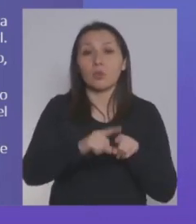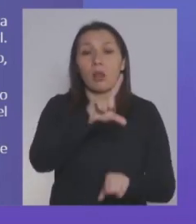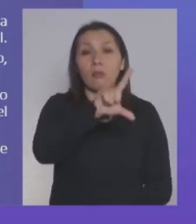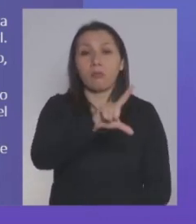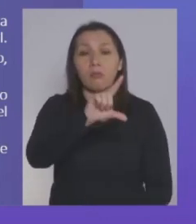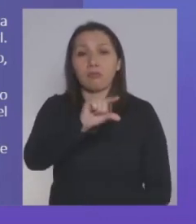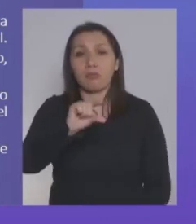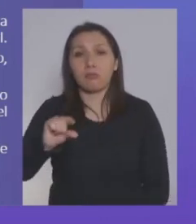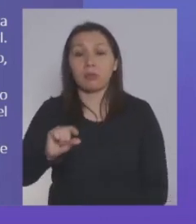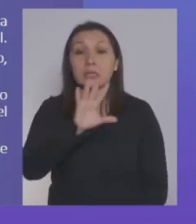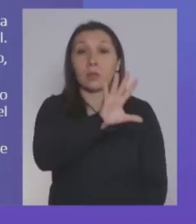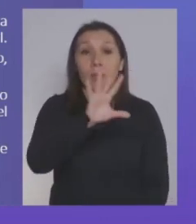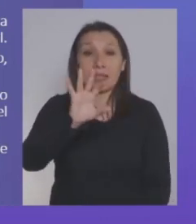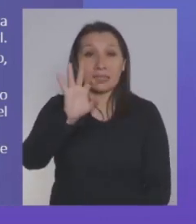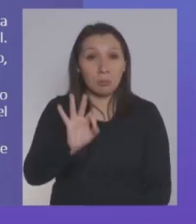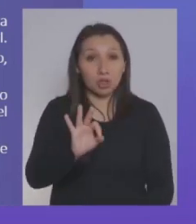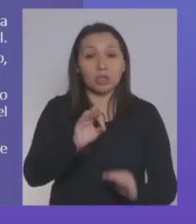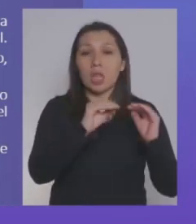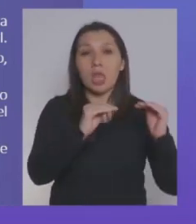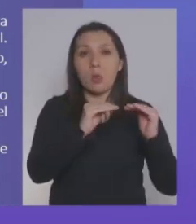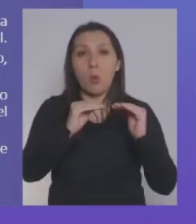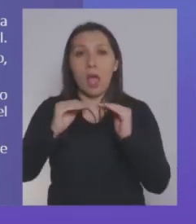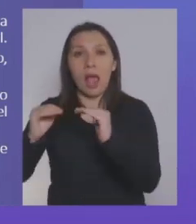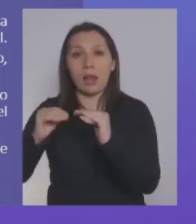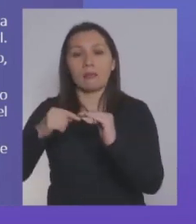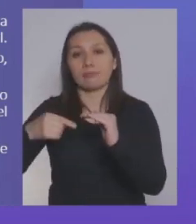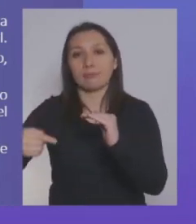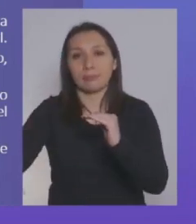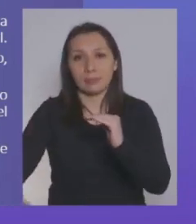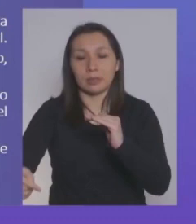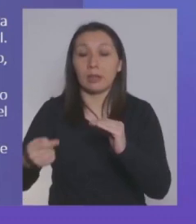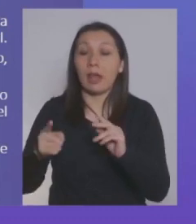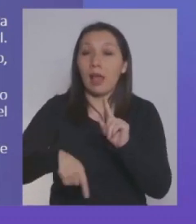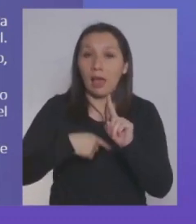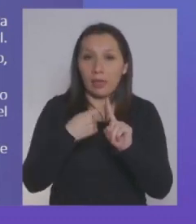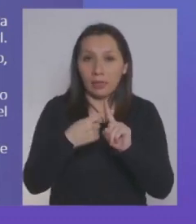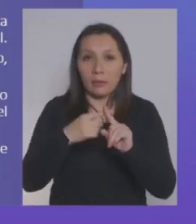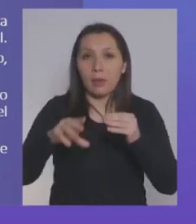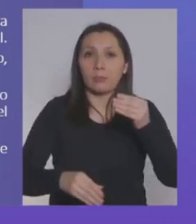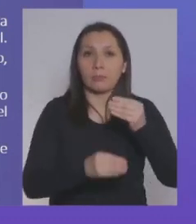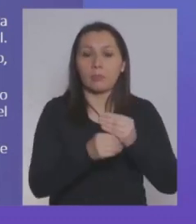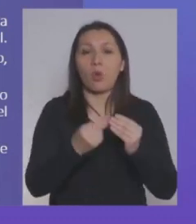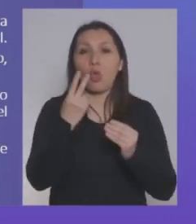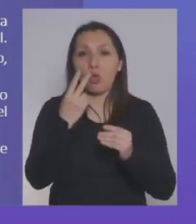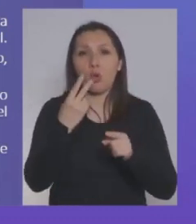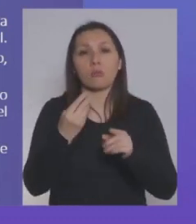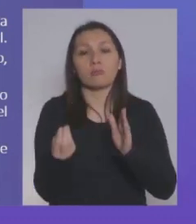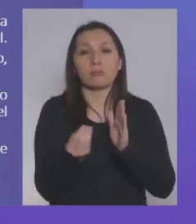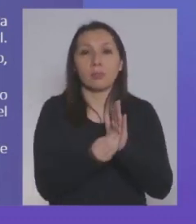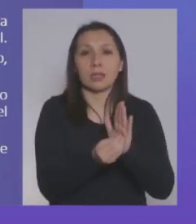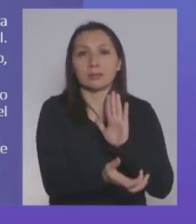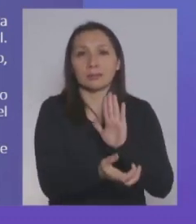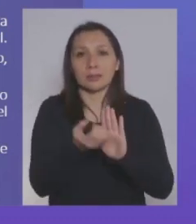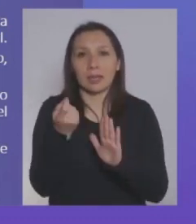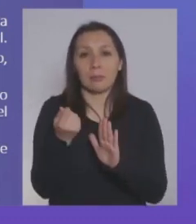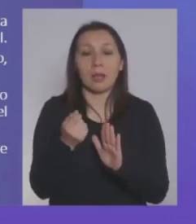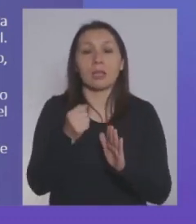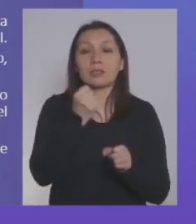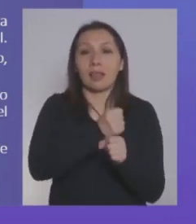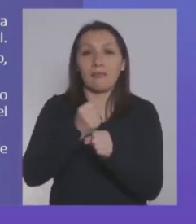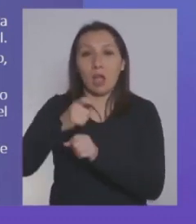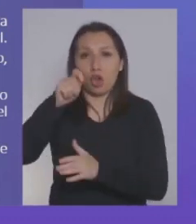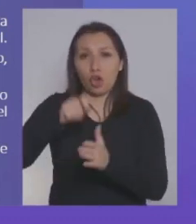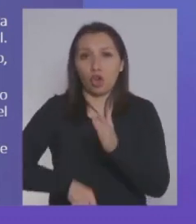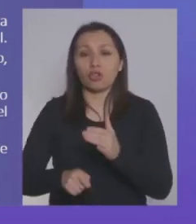55% durante los cinco primeros giros. Pero además incorporar dos nuevos giros, tanto para trabajadores con contrato